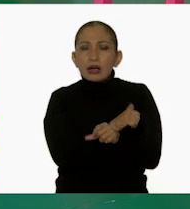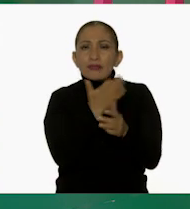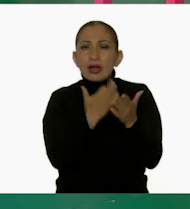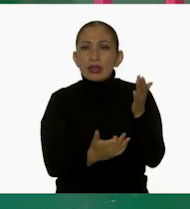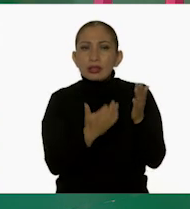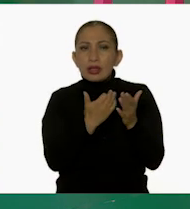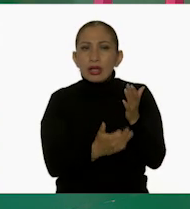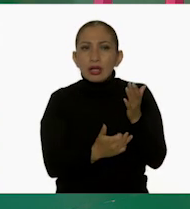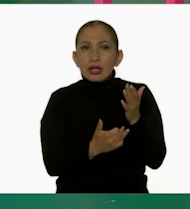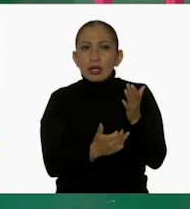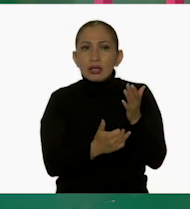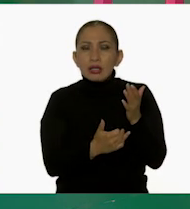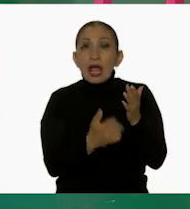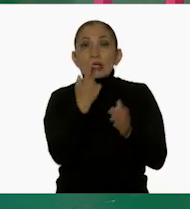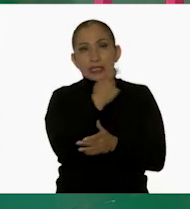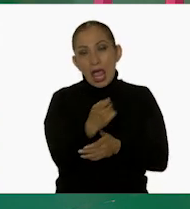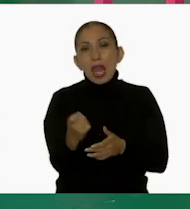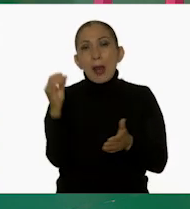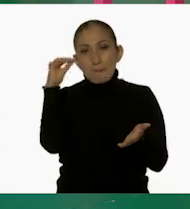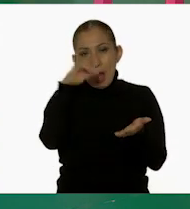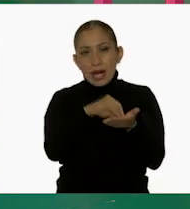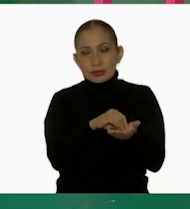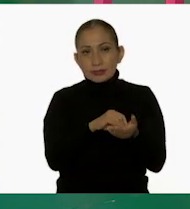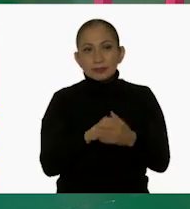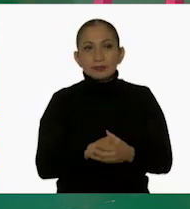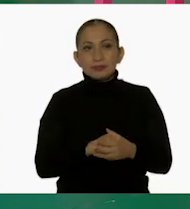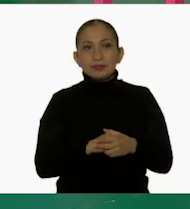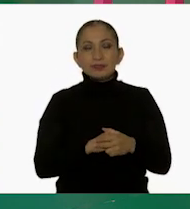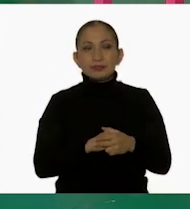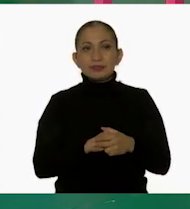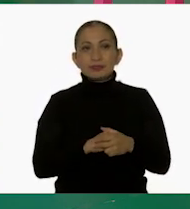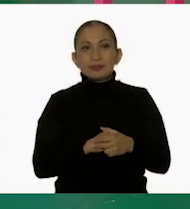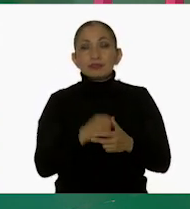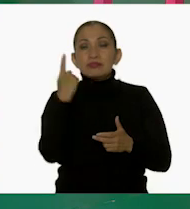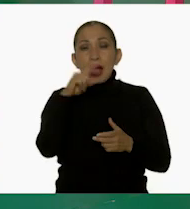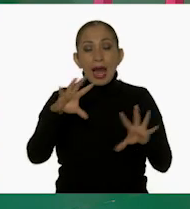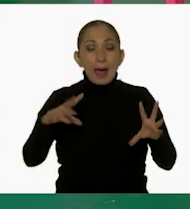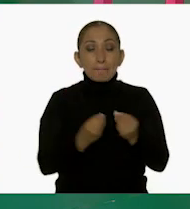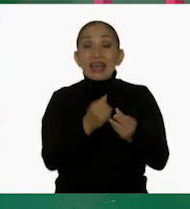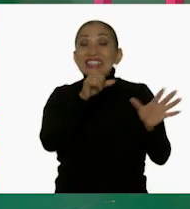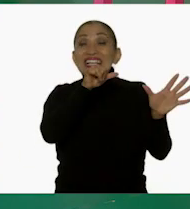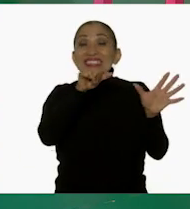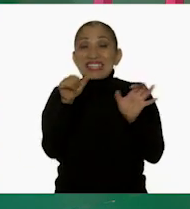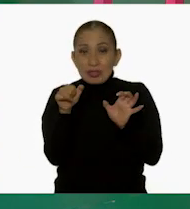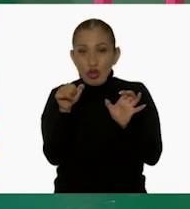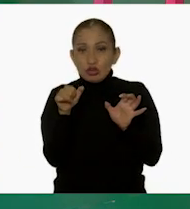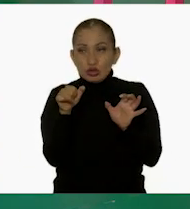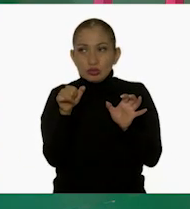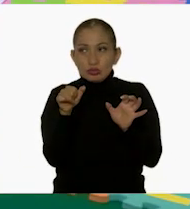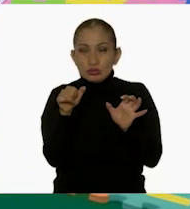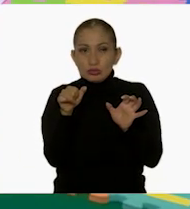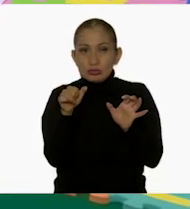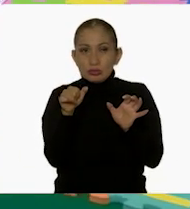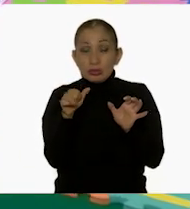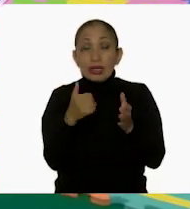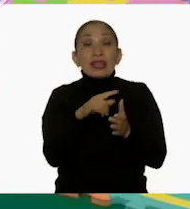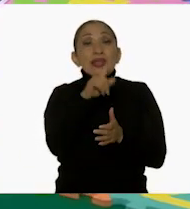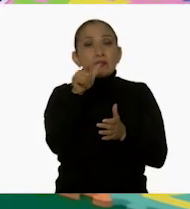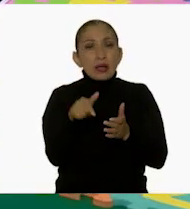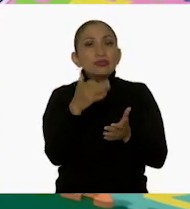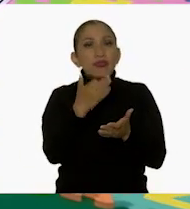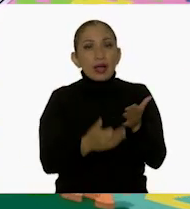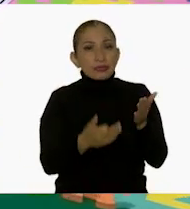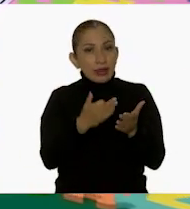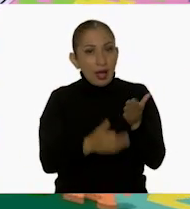No, primero necesito 100 pesos más, niños, para que sean 600. Muy bien. Y ahora,